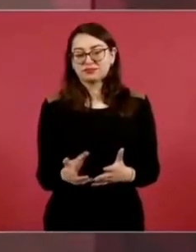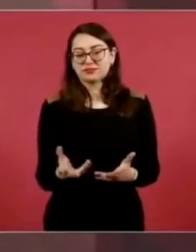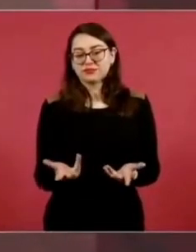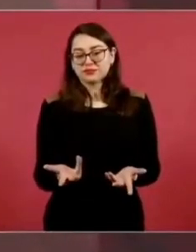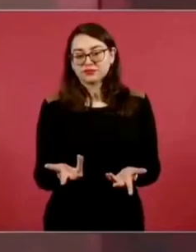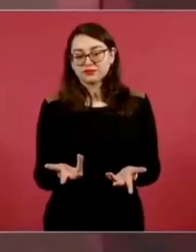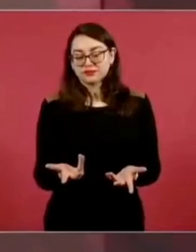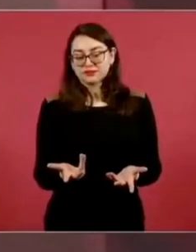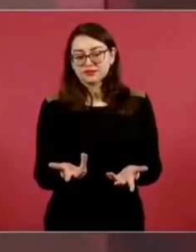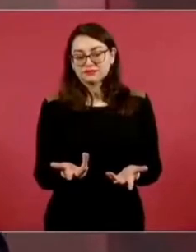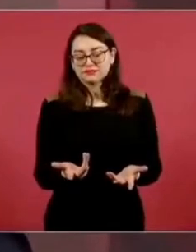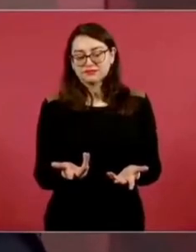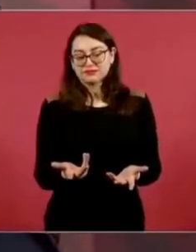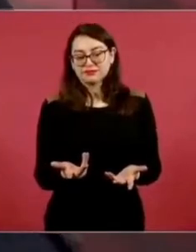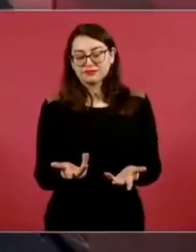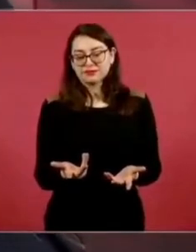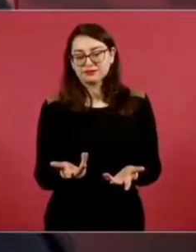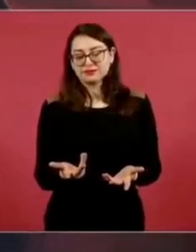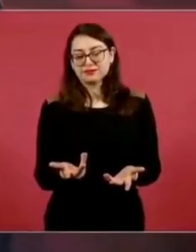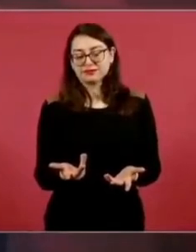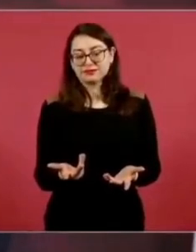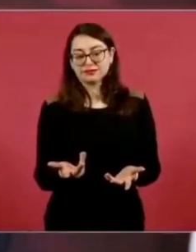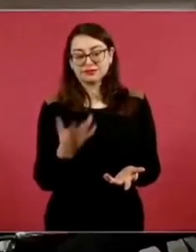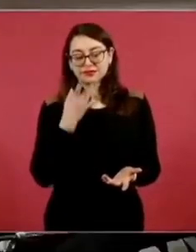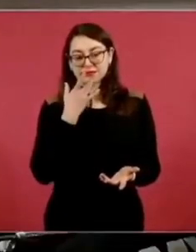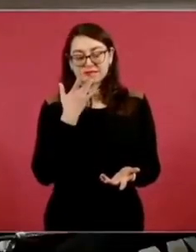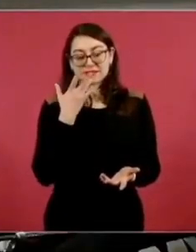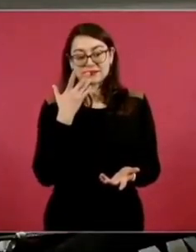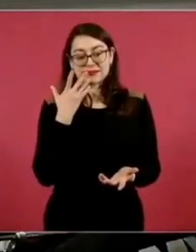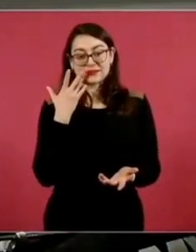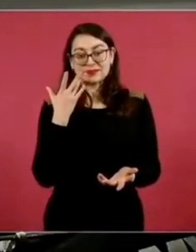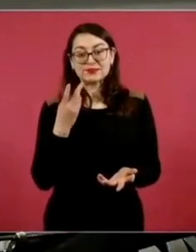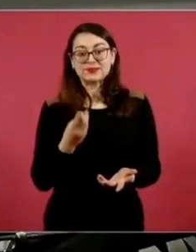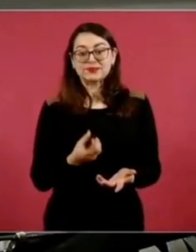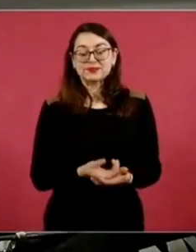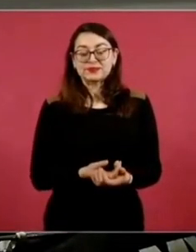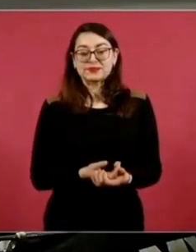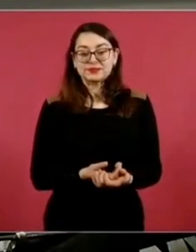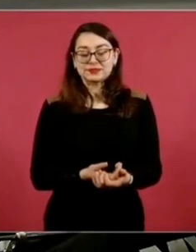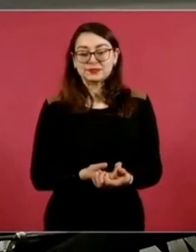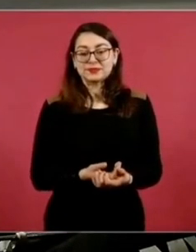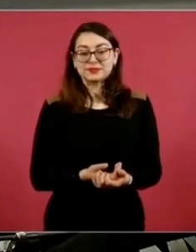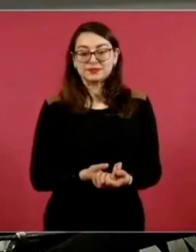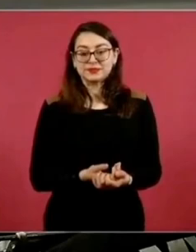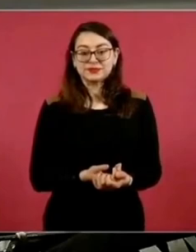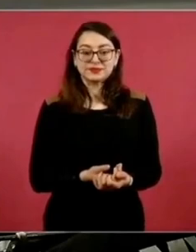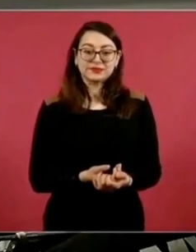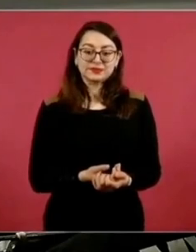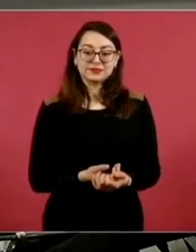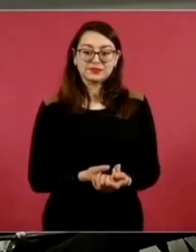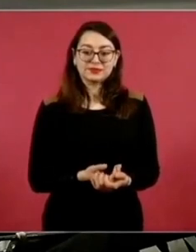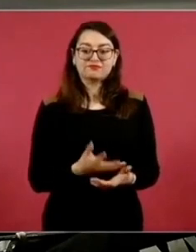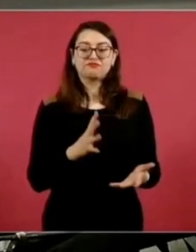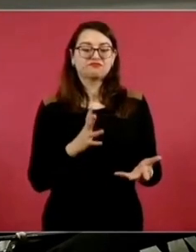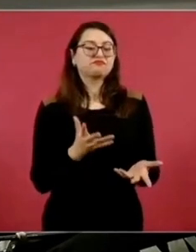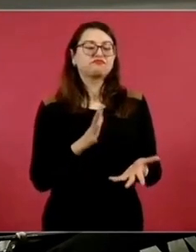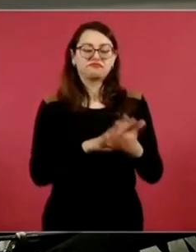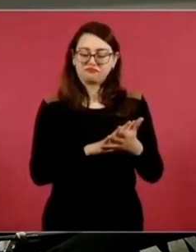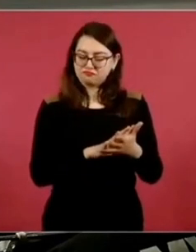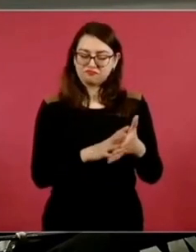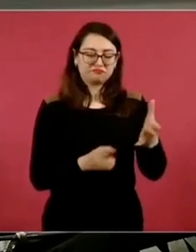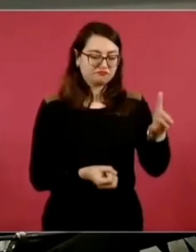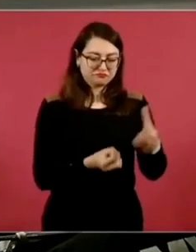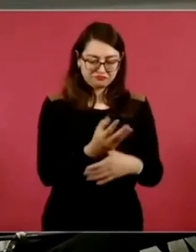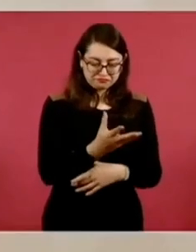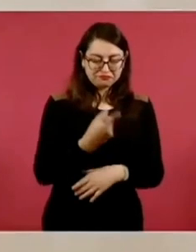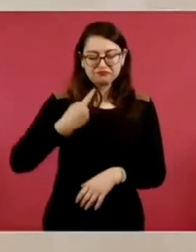Entonces, ya salió de la cárcel. Le ayudamos